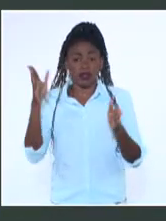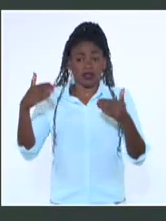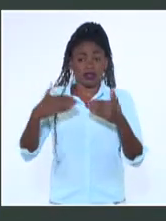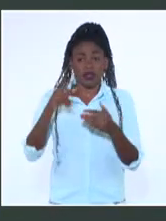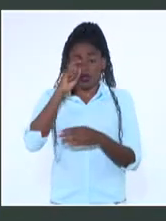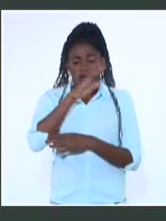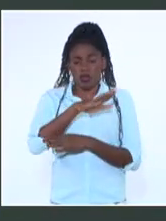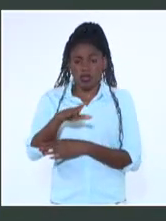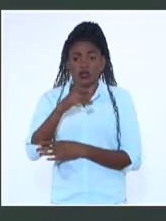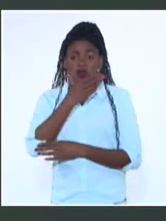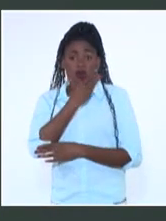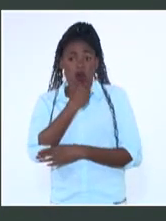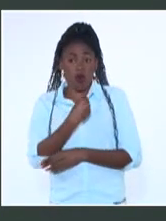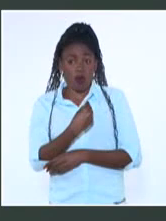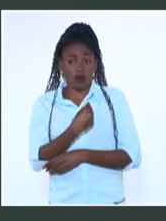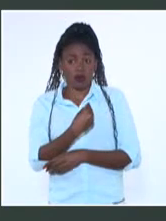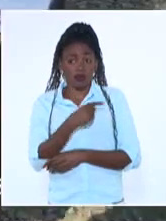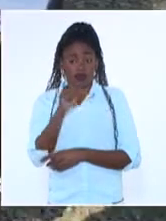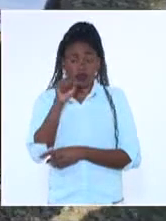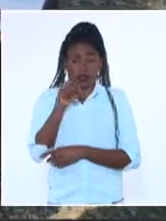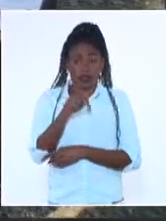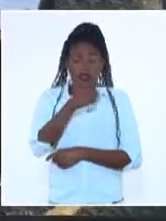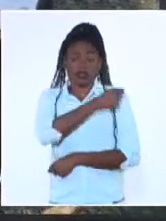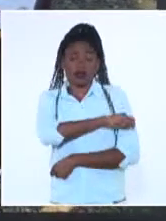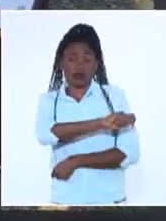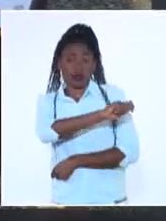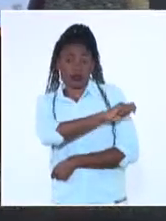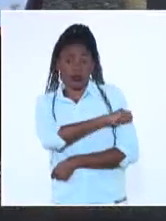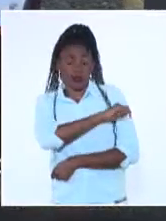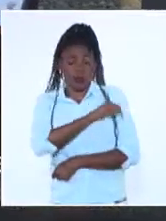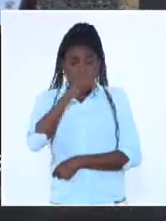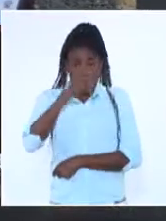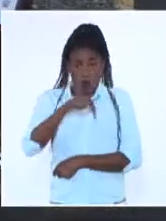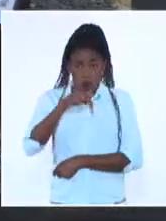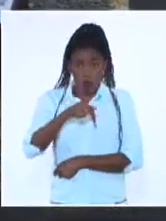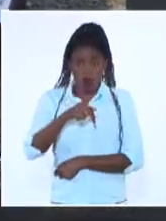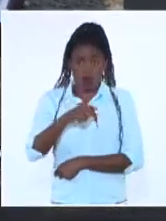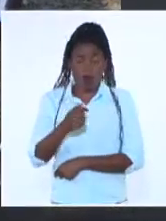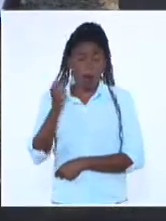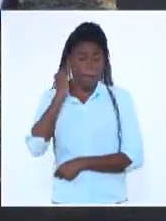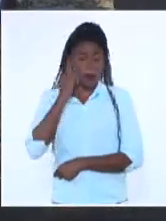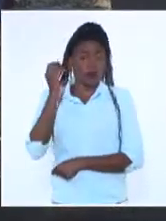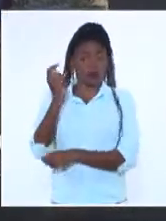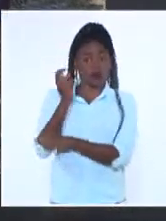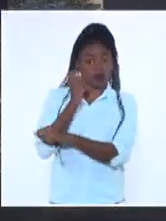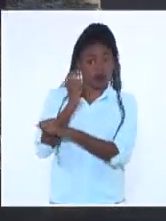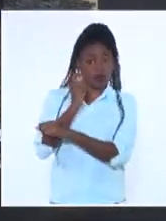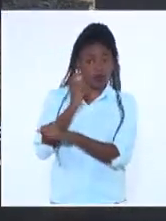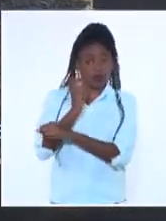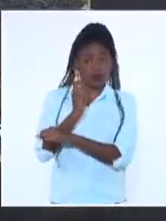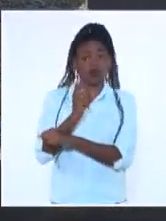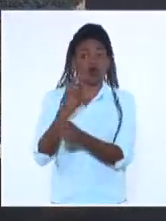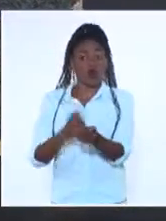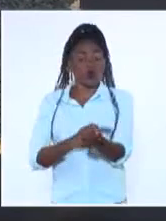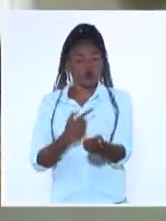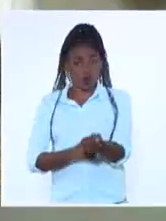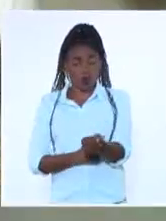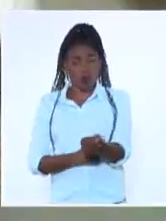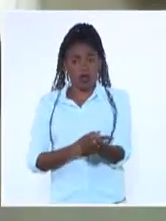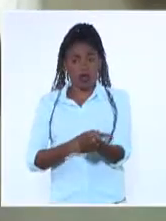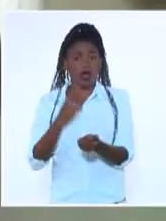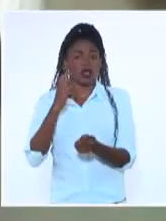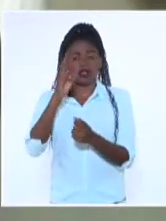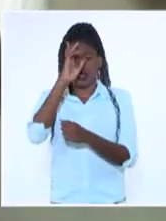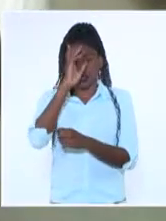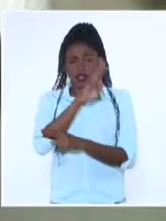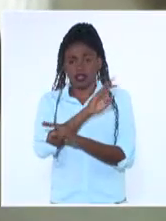los niños y adolescentes, que es la población en la que se deben inculcar los buenos hábitos y costumbres, tengan una salud